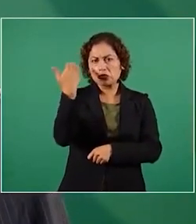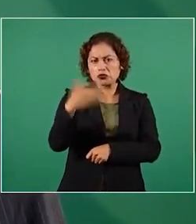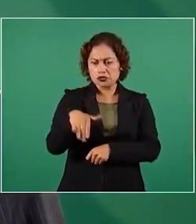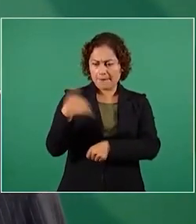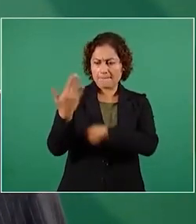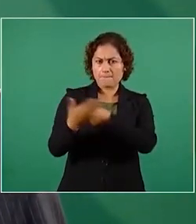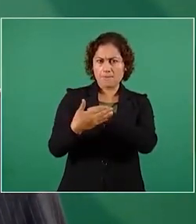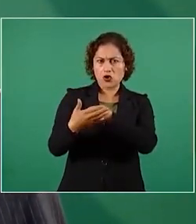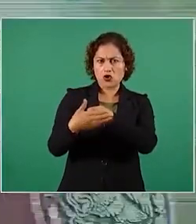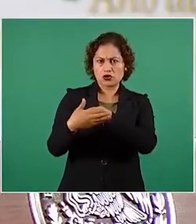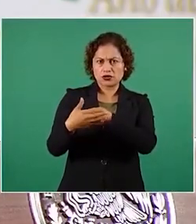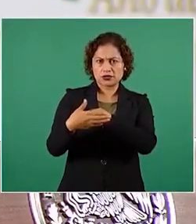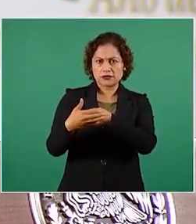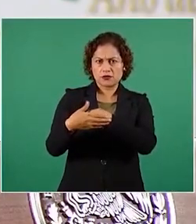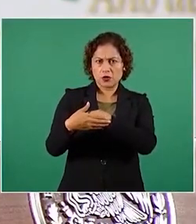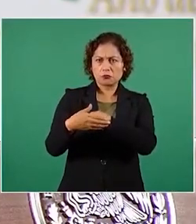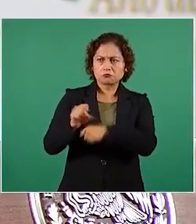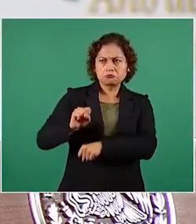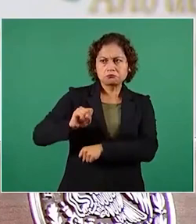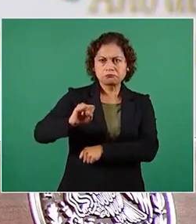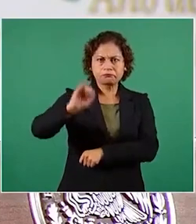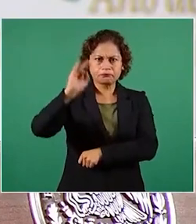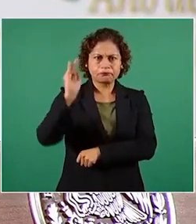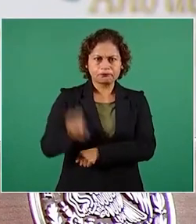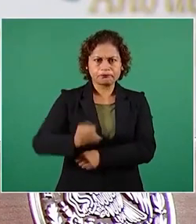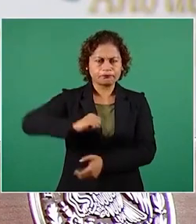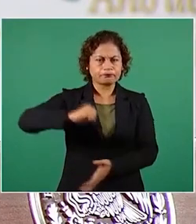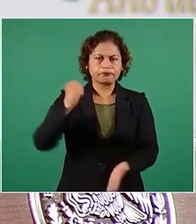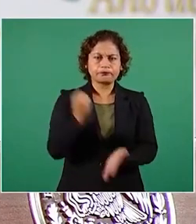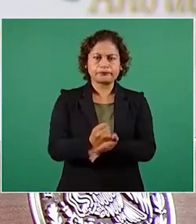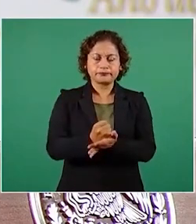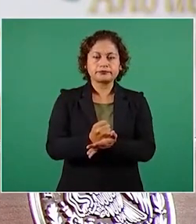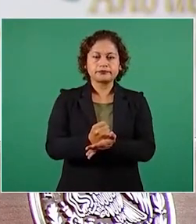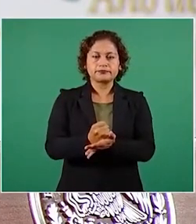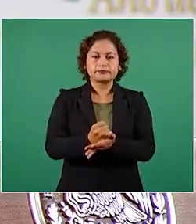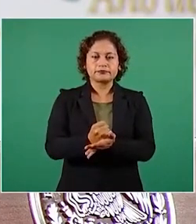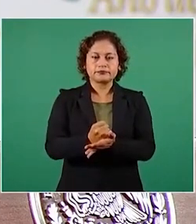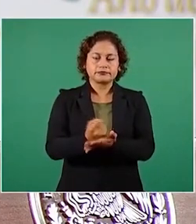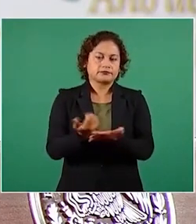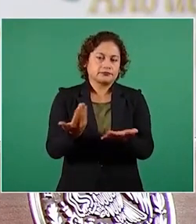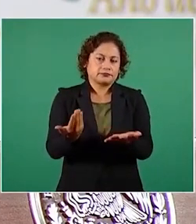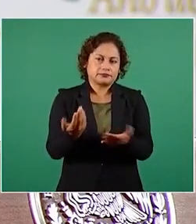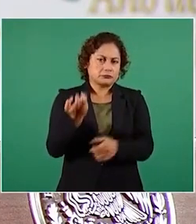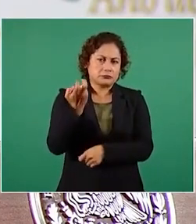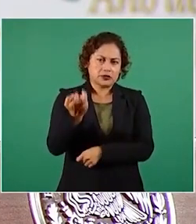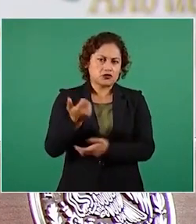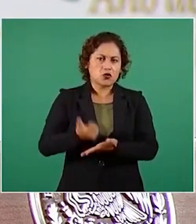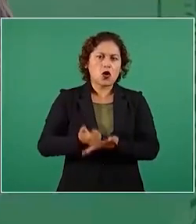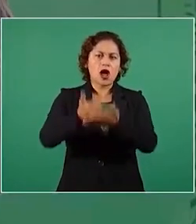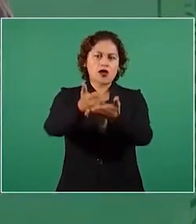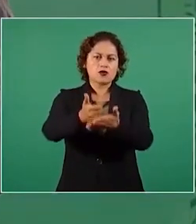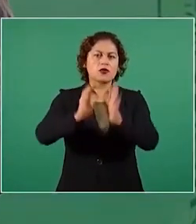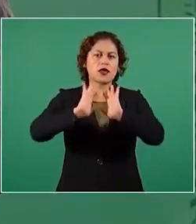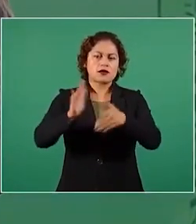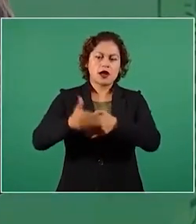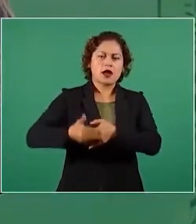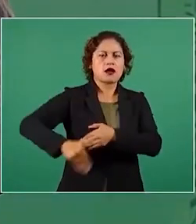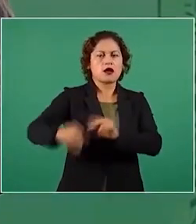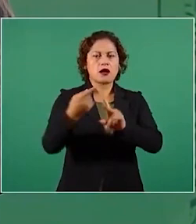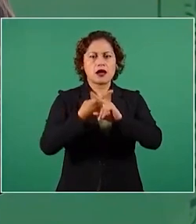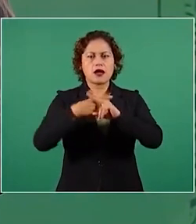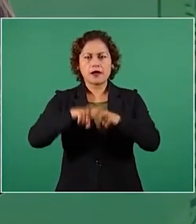días y ya con eso ya se establece el procedimiento